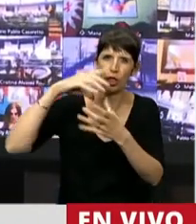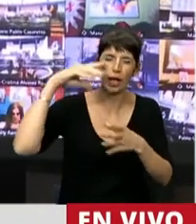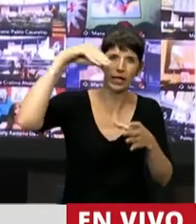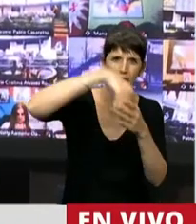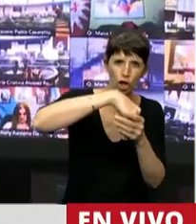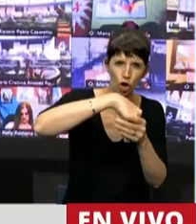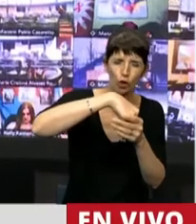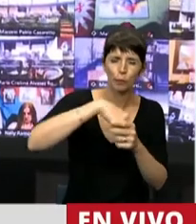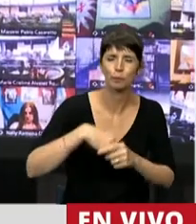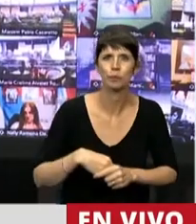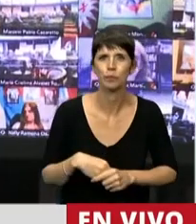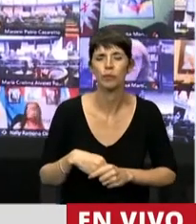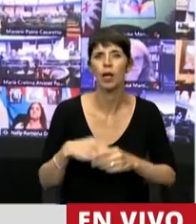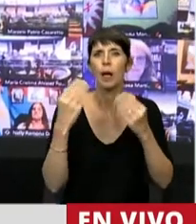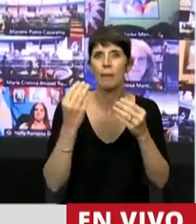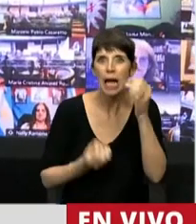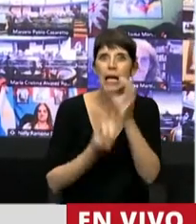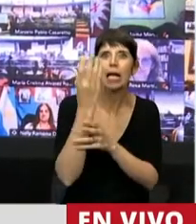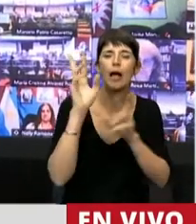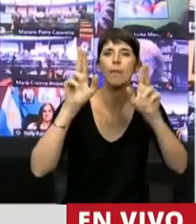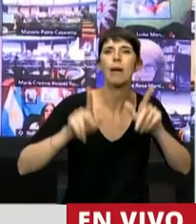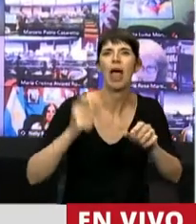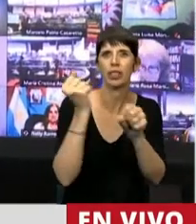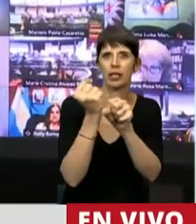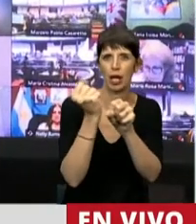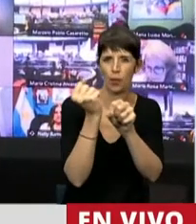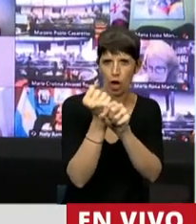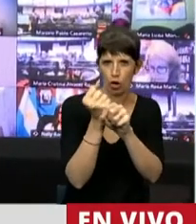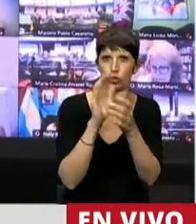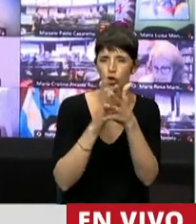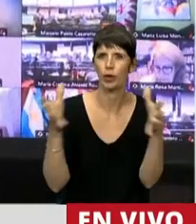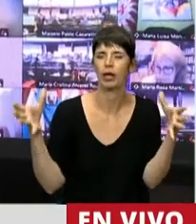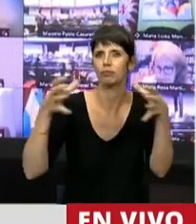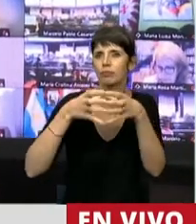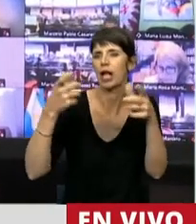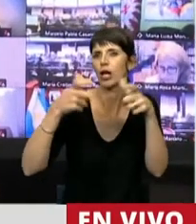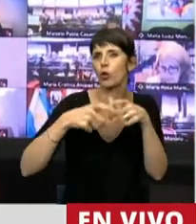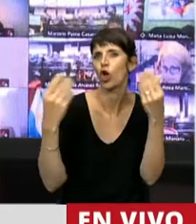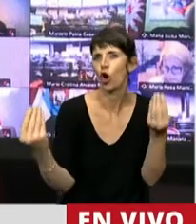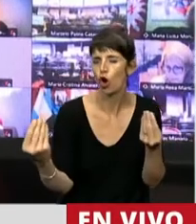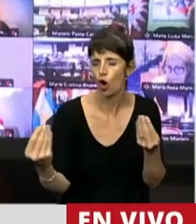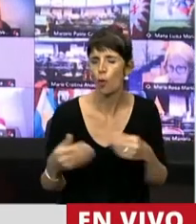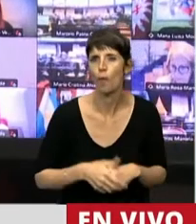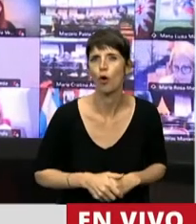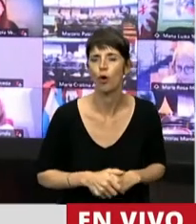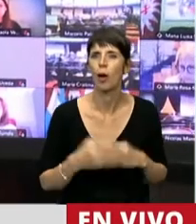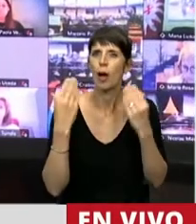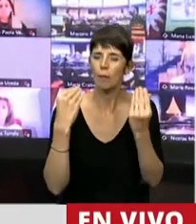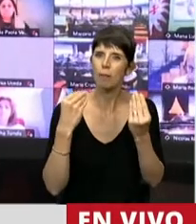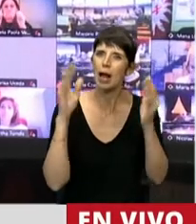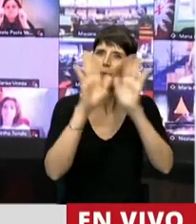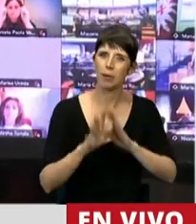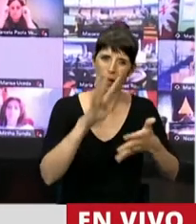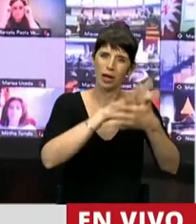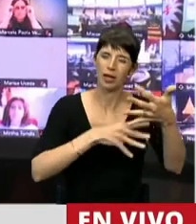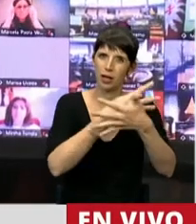para la elaboración de esos planes de trabajo en las reuniones, al fijar un cronograma